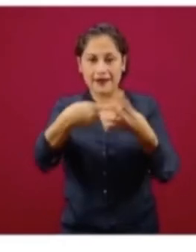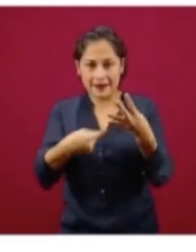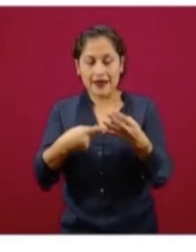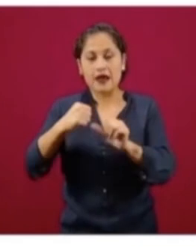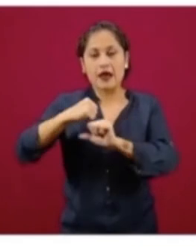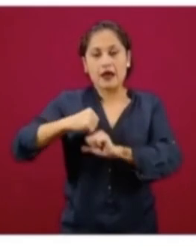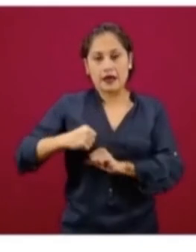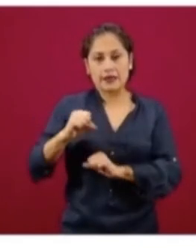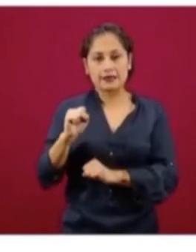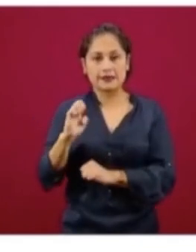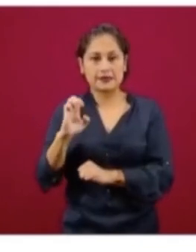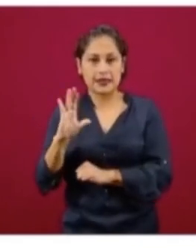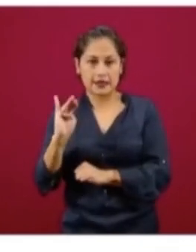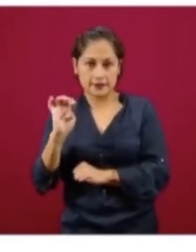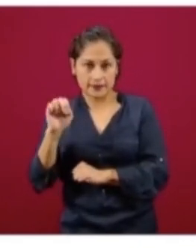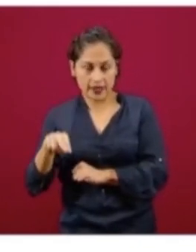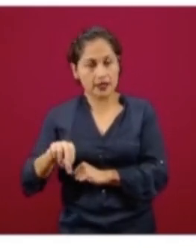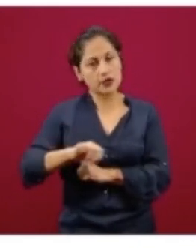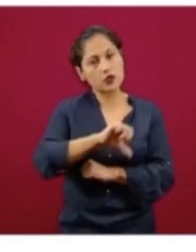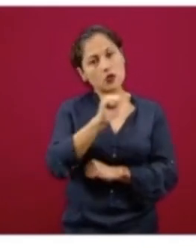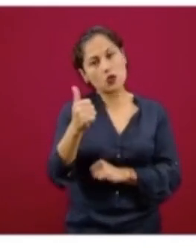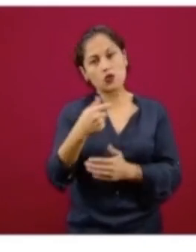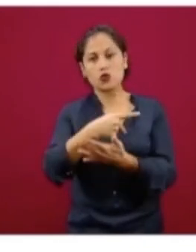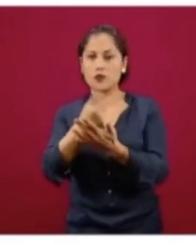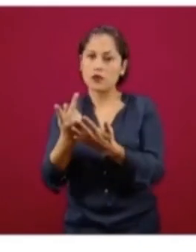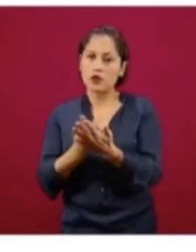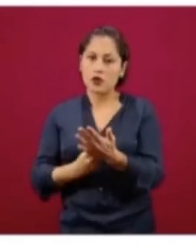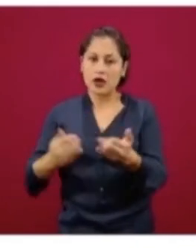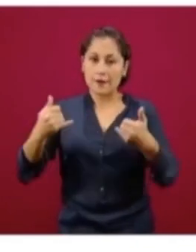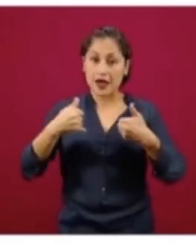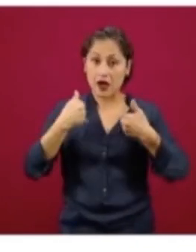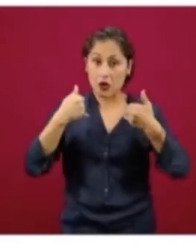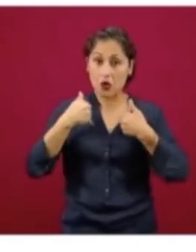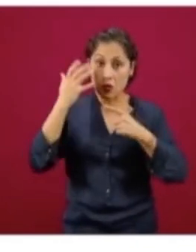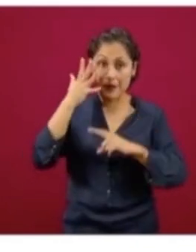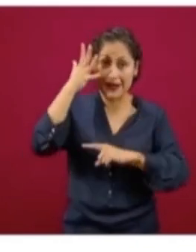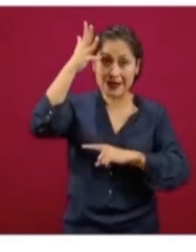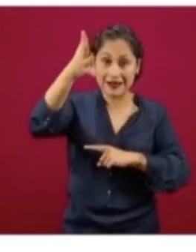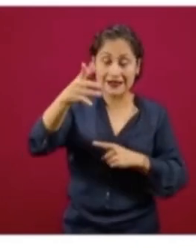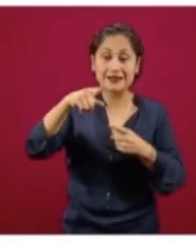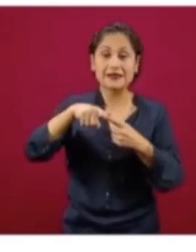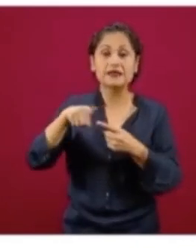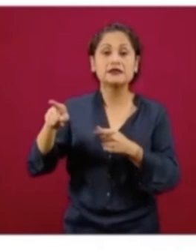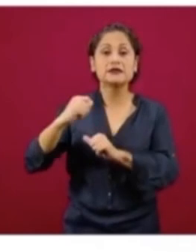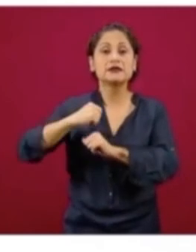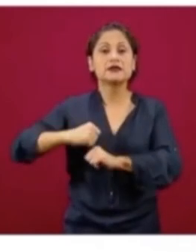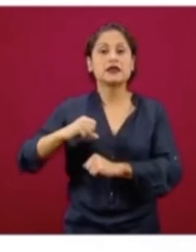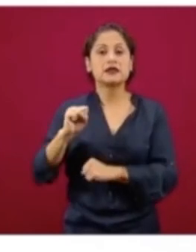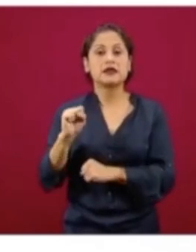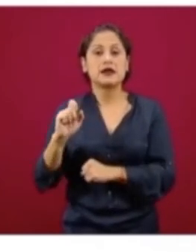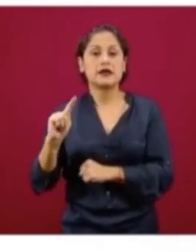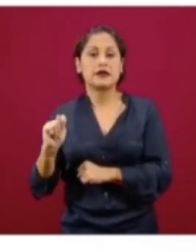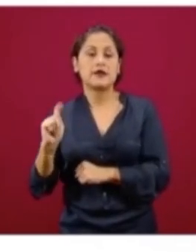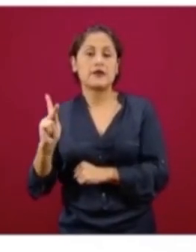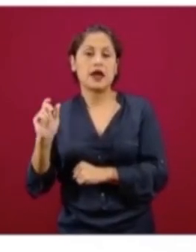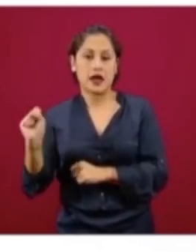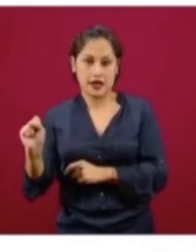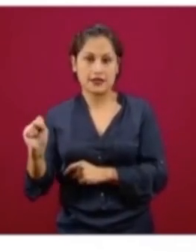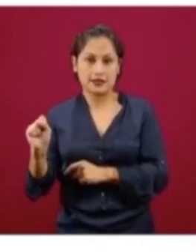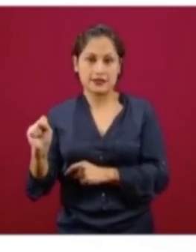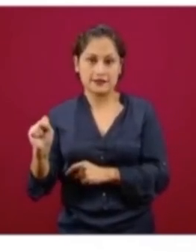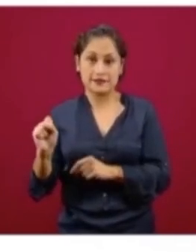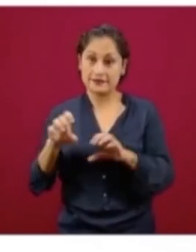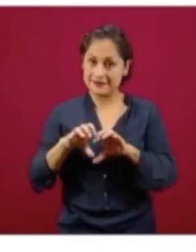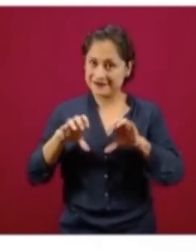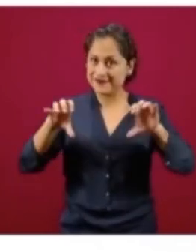En el caso de Jóvenes Construyendo el Futuro, está a cargo de la Secretaría del Trabajo. Son dos instituciones, dos